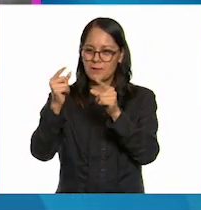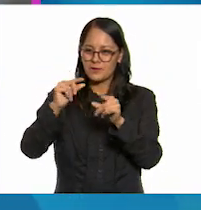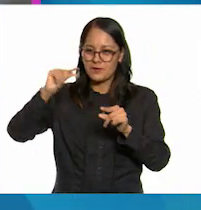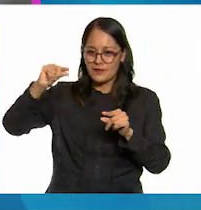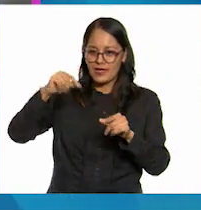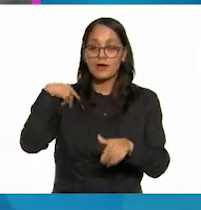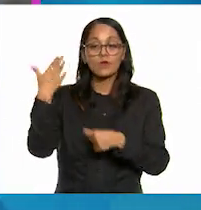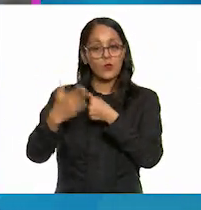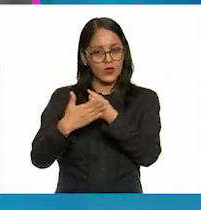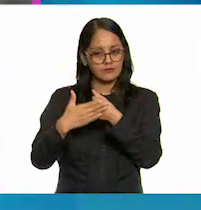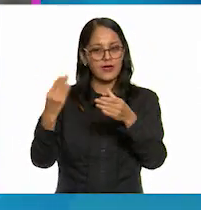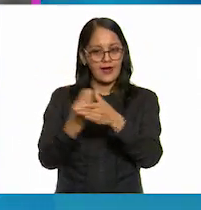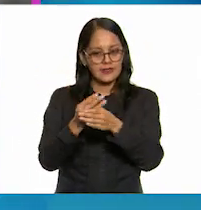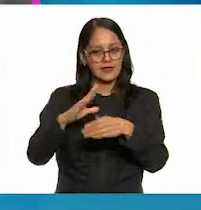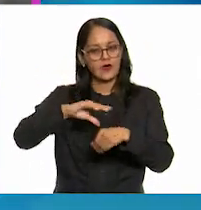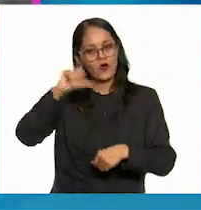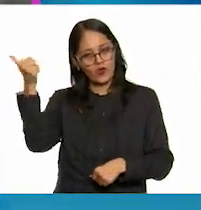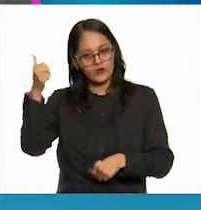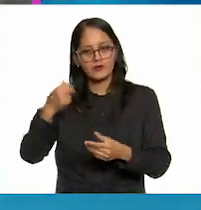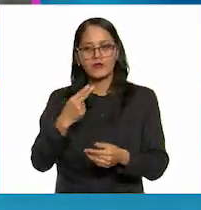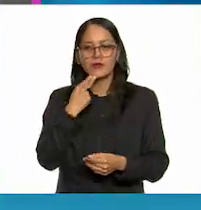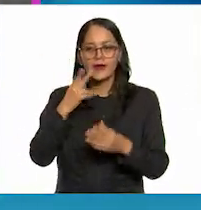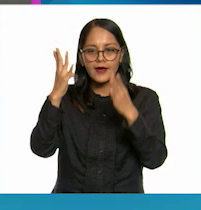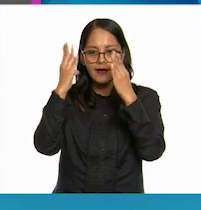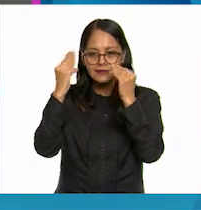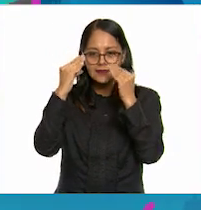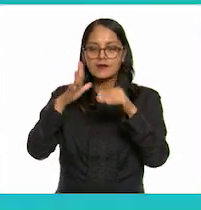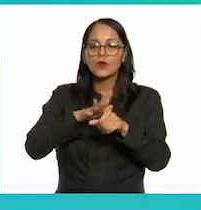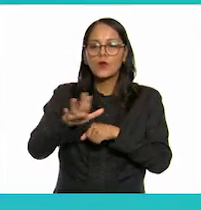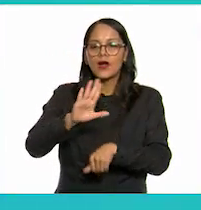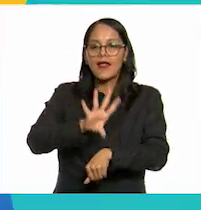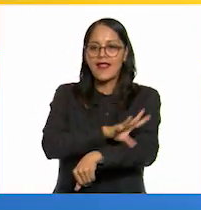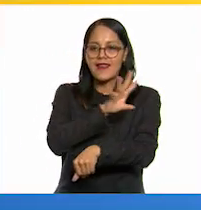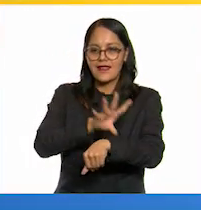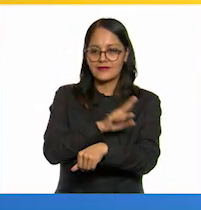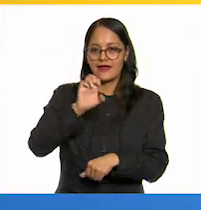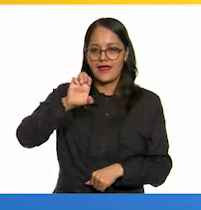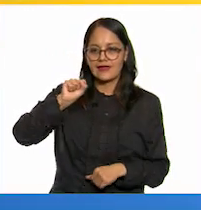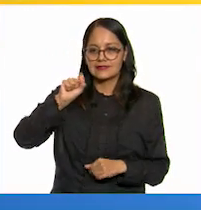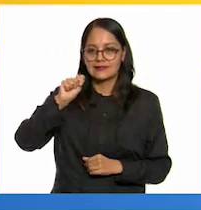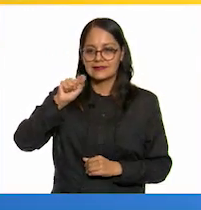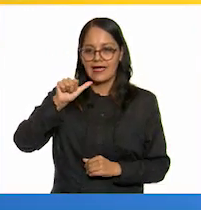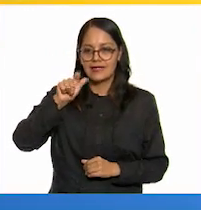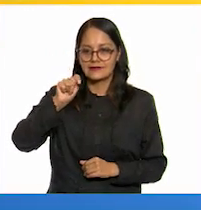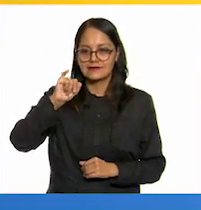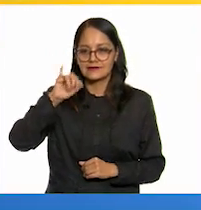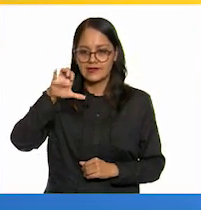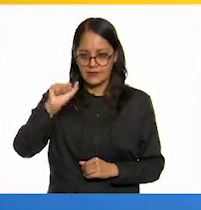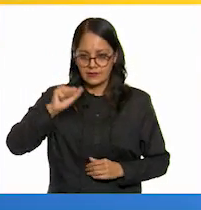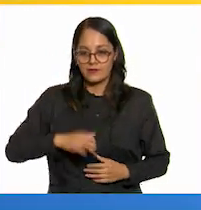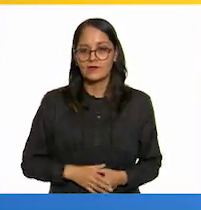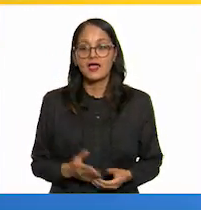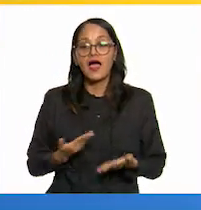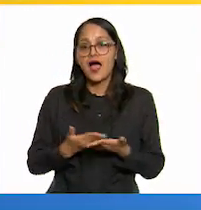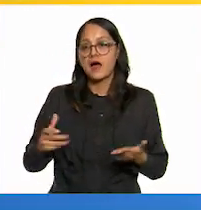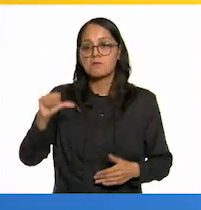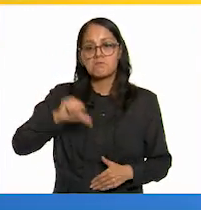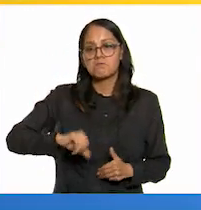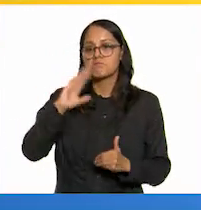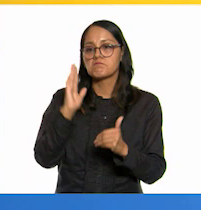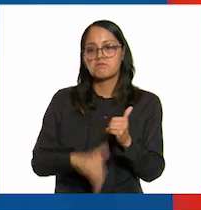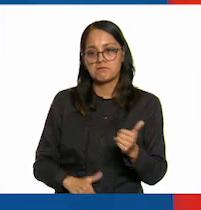en la siguiente sesión la electricidad estática eso significa que bueno por hoy hemos